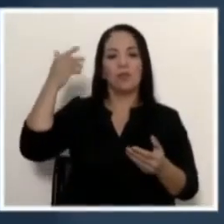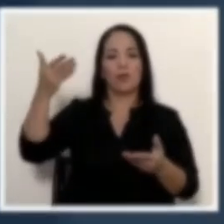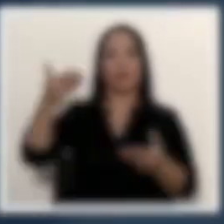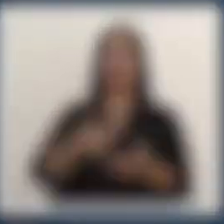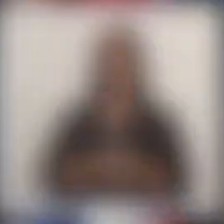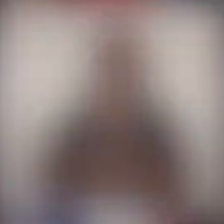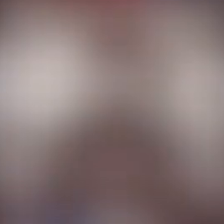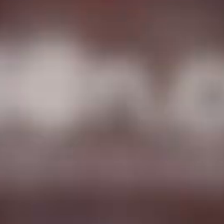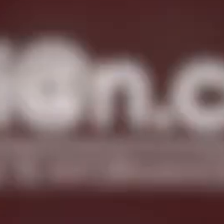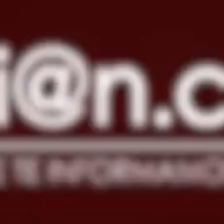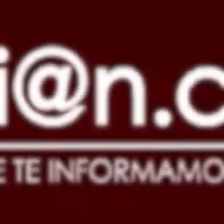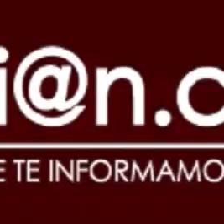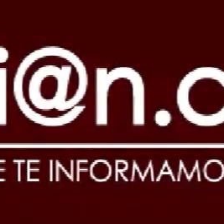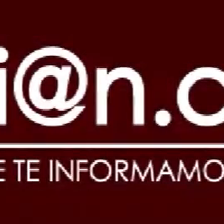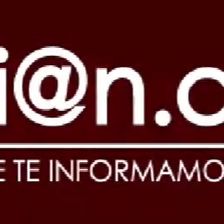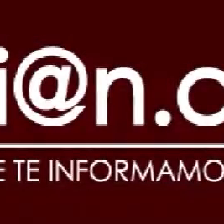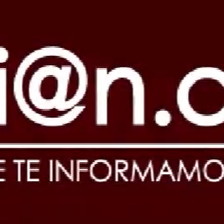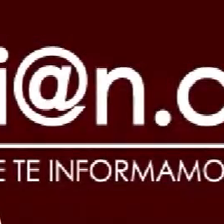Muchas gracias.